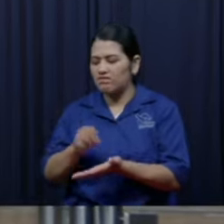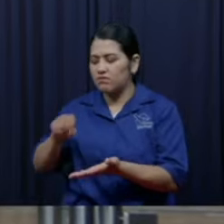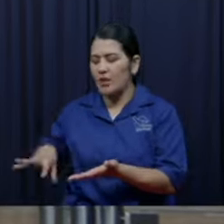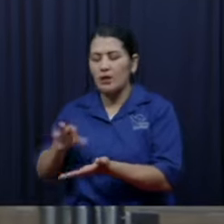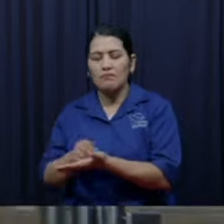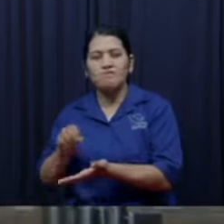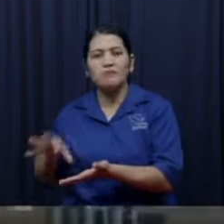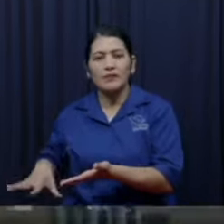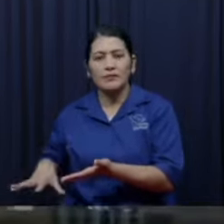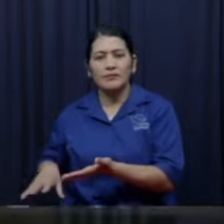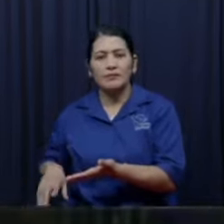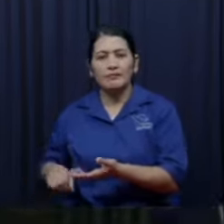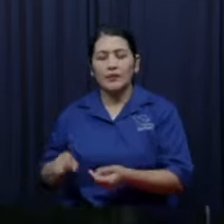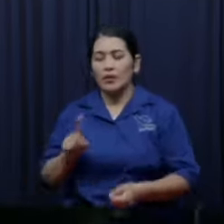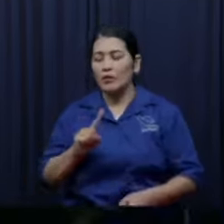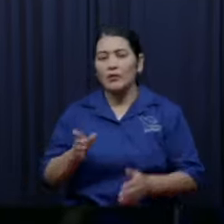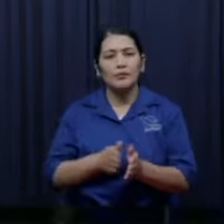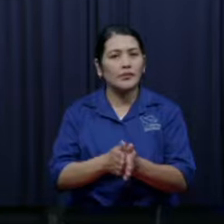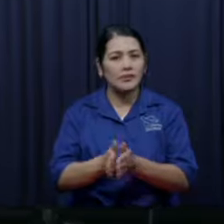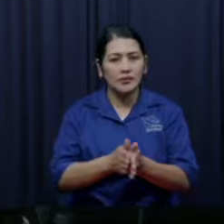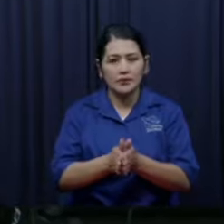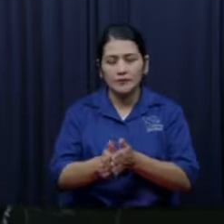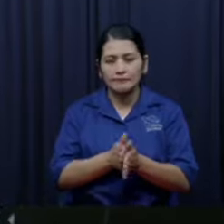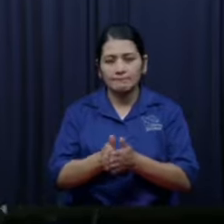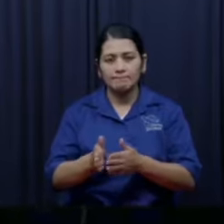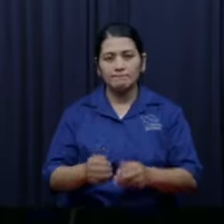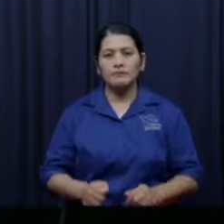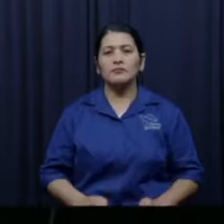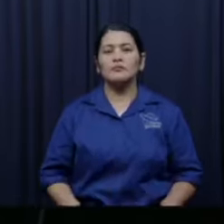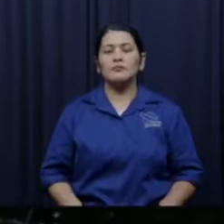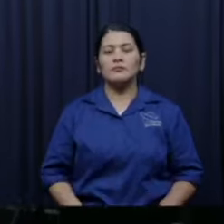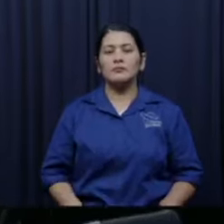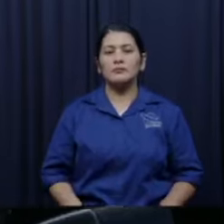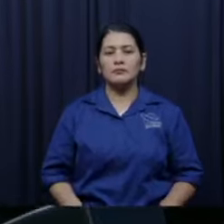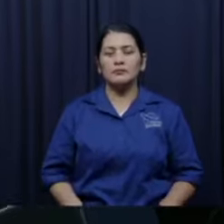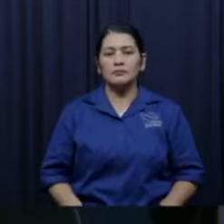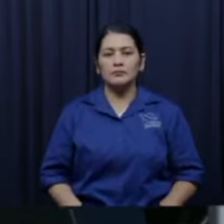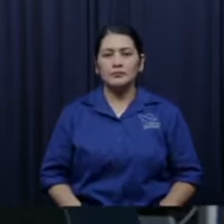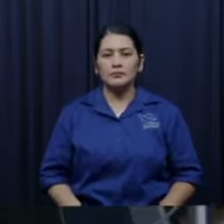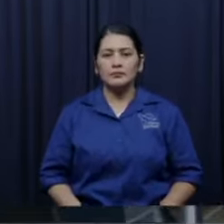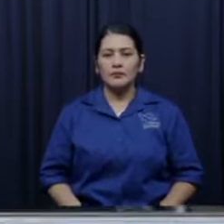pero yo creo que él no supo